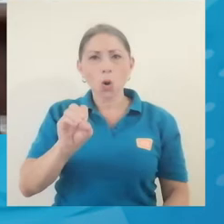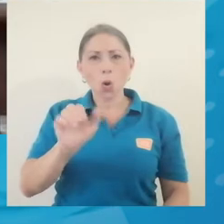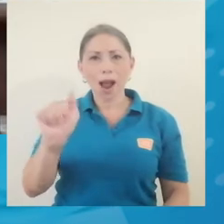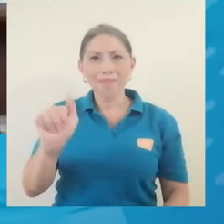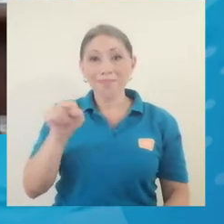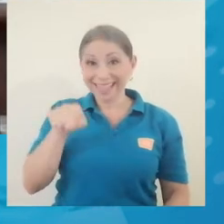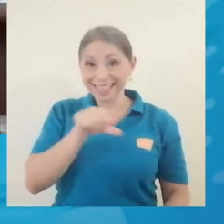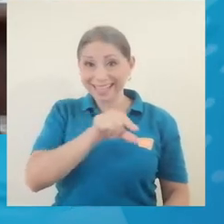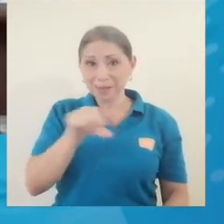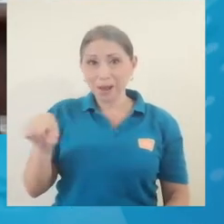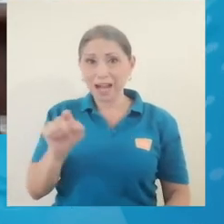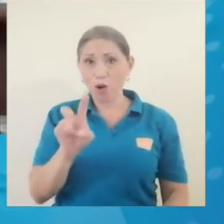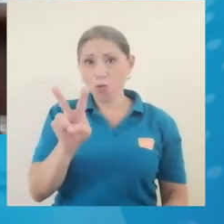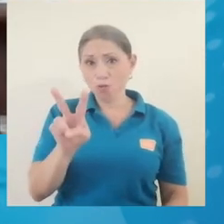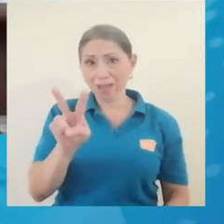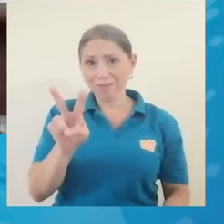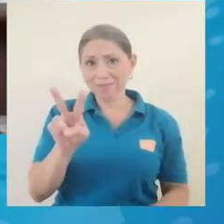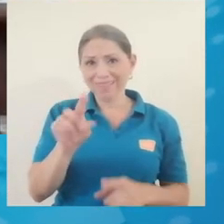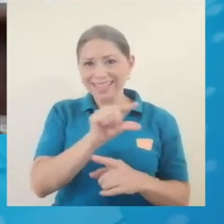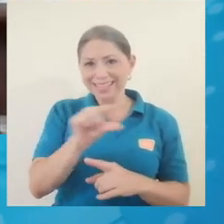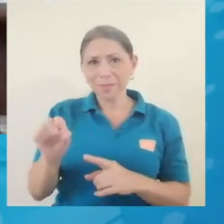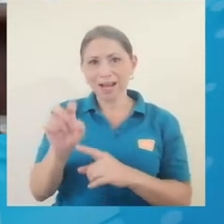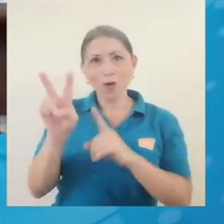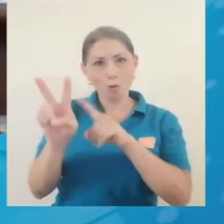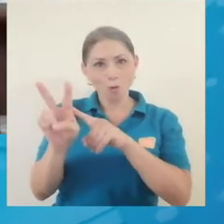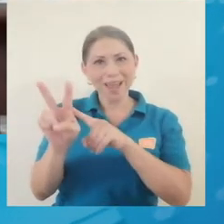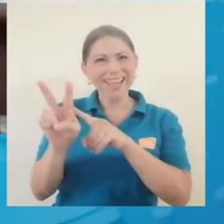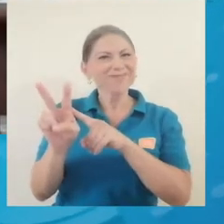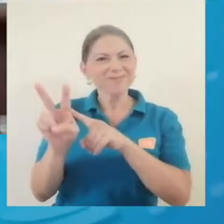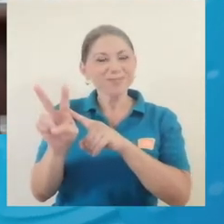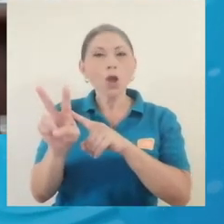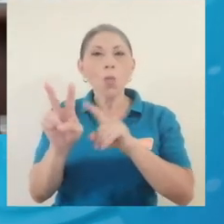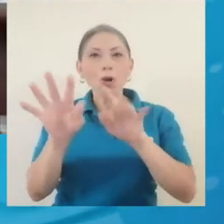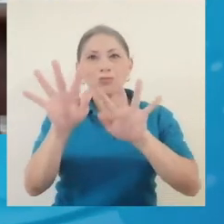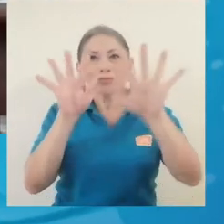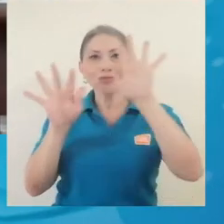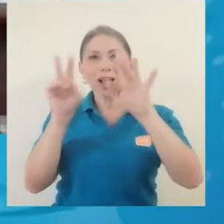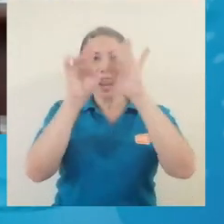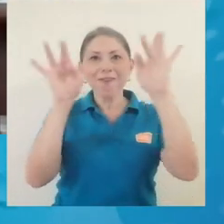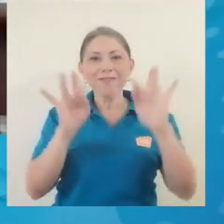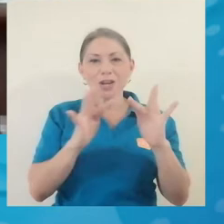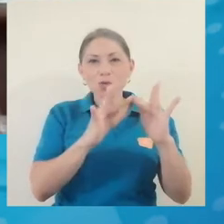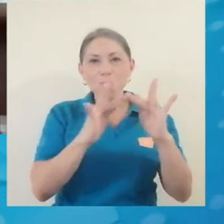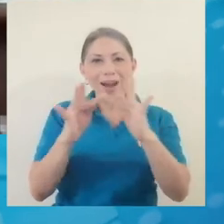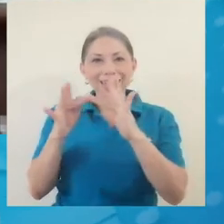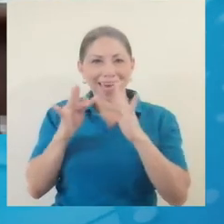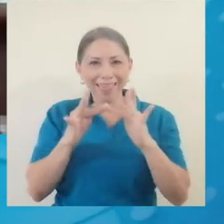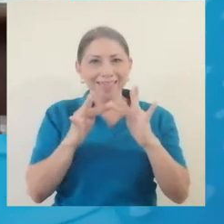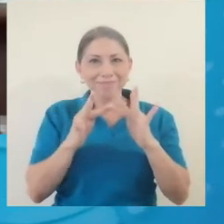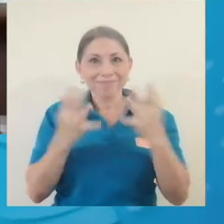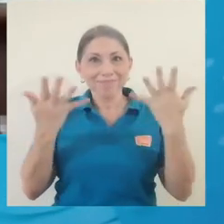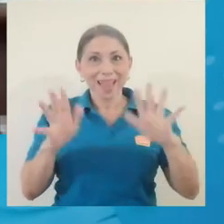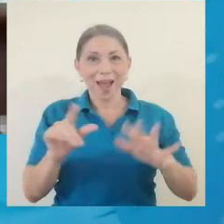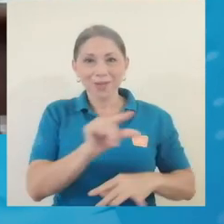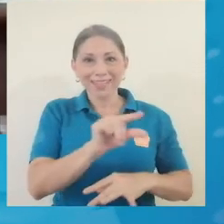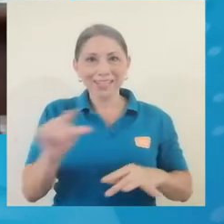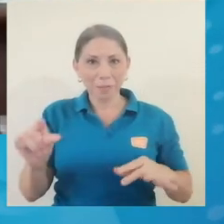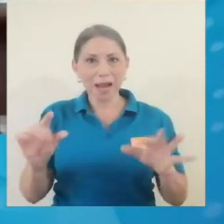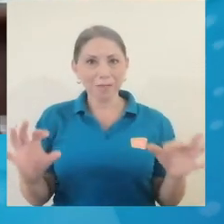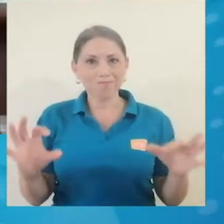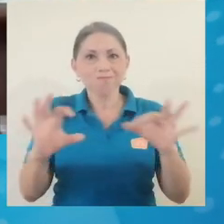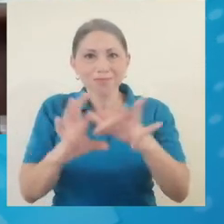juega un poco con la virtualidad a la cual estamos enfocando esta semana,